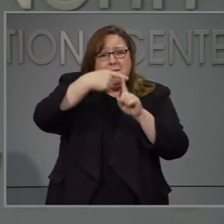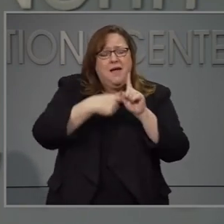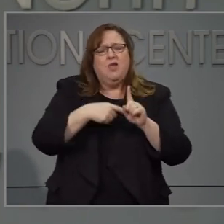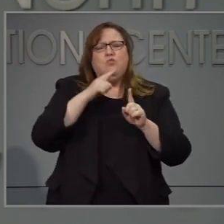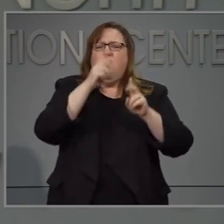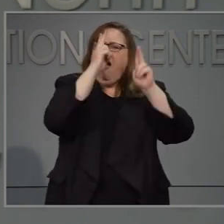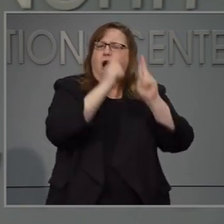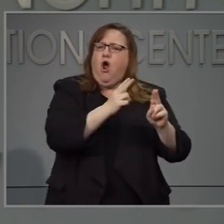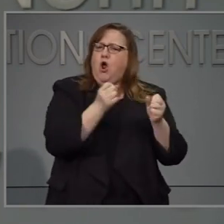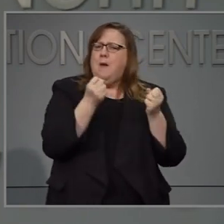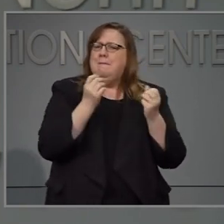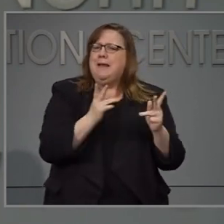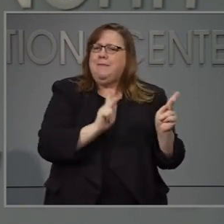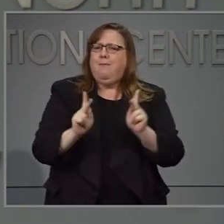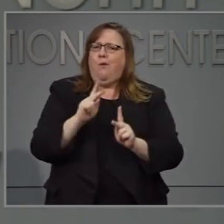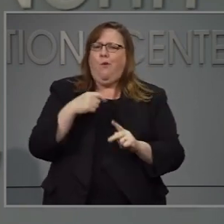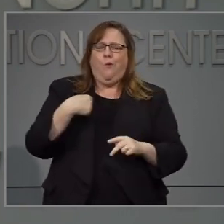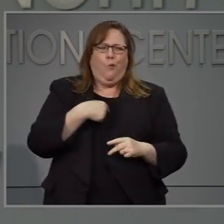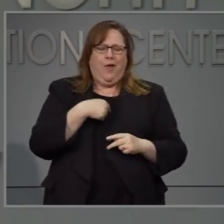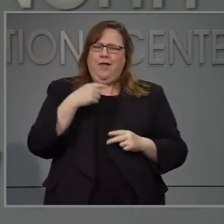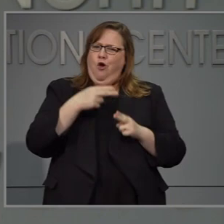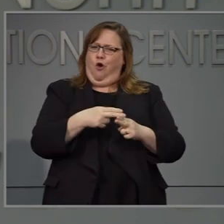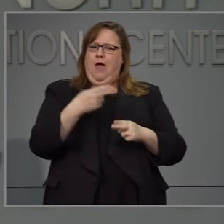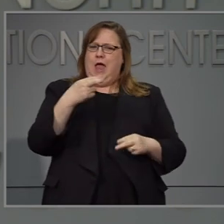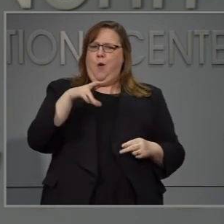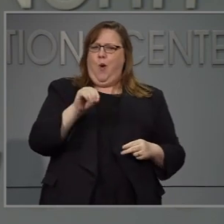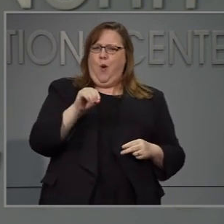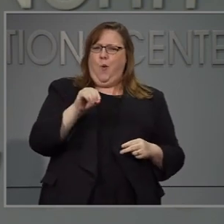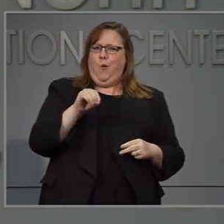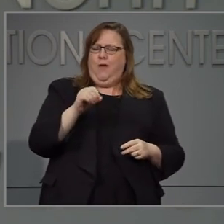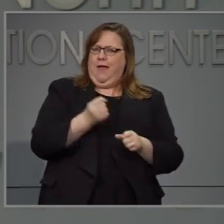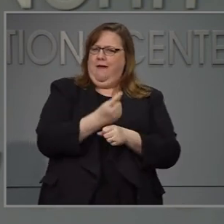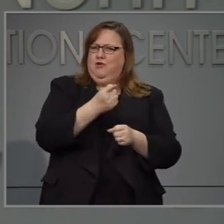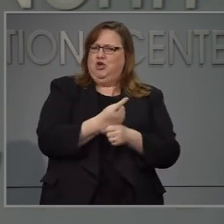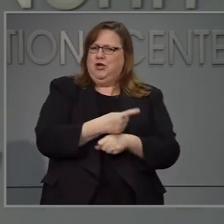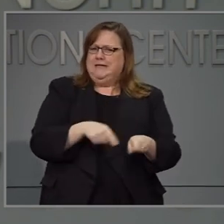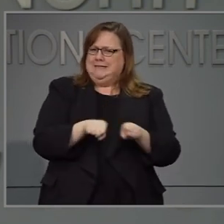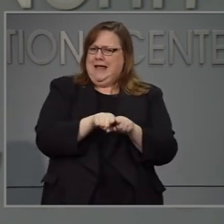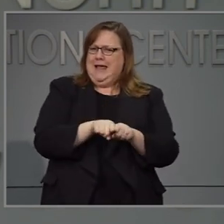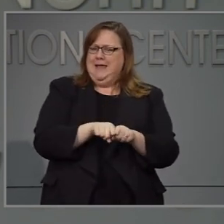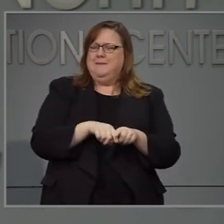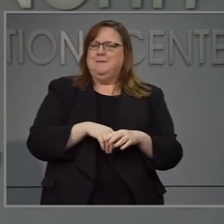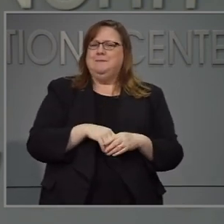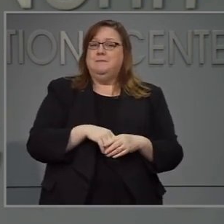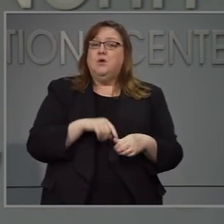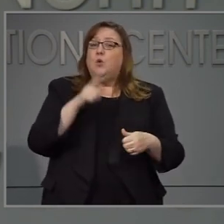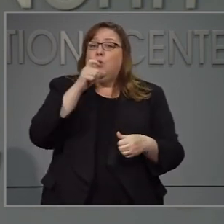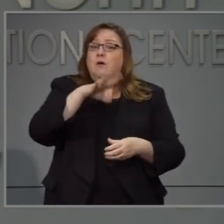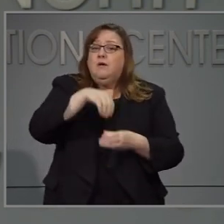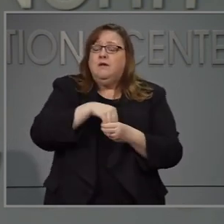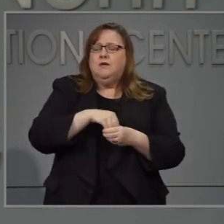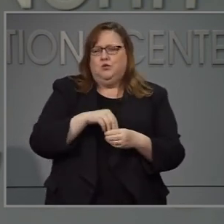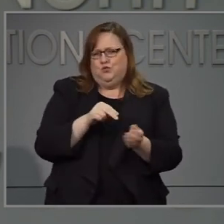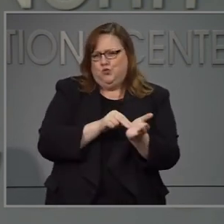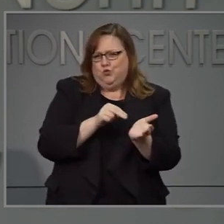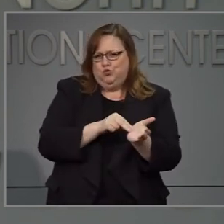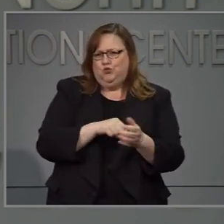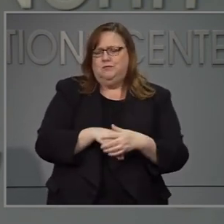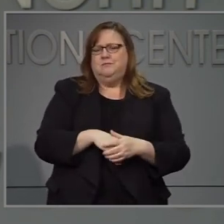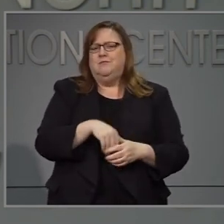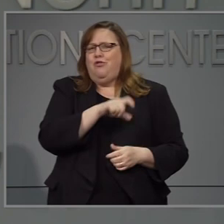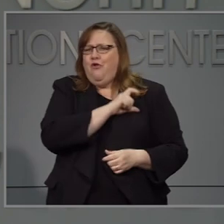importantes y resulta que muchos de nuestros héroes en este momento los felicitamos cada año. Las